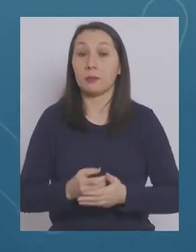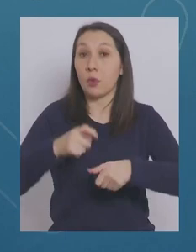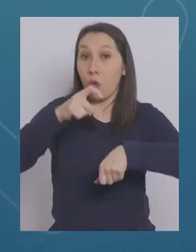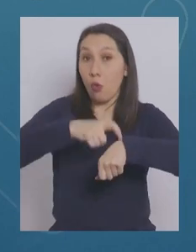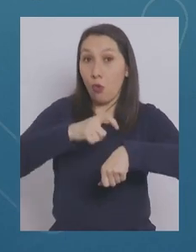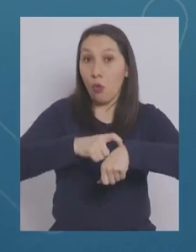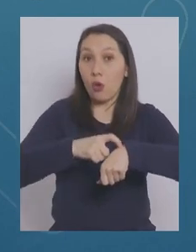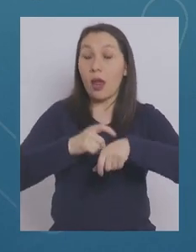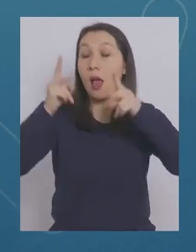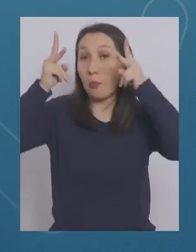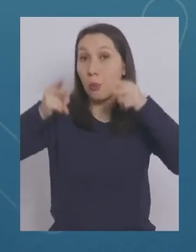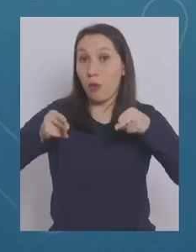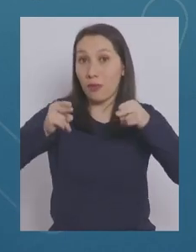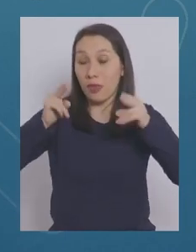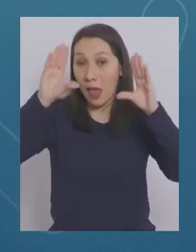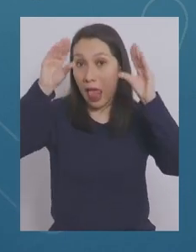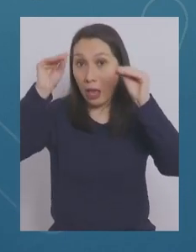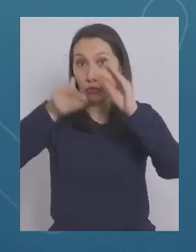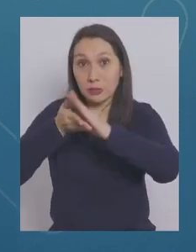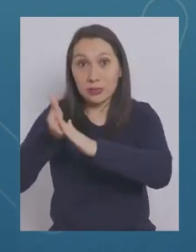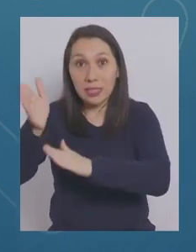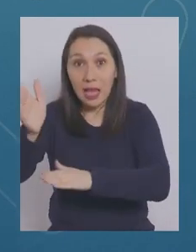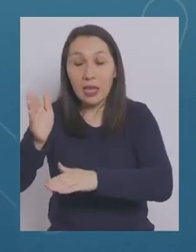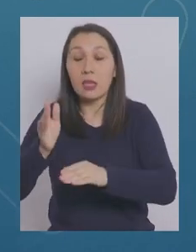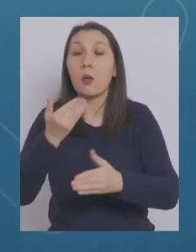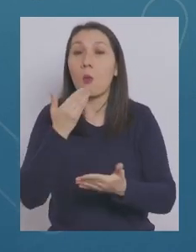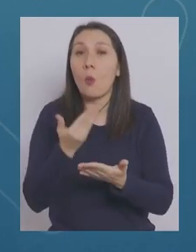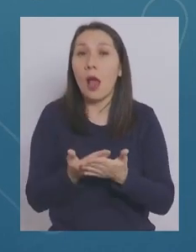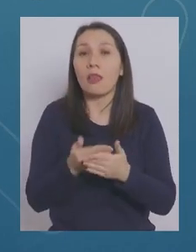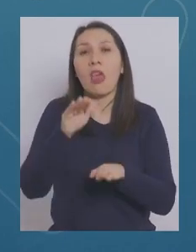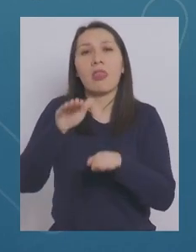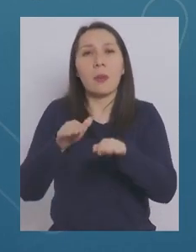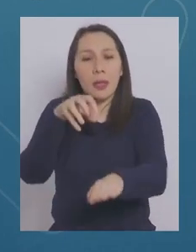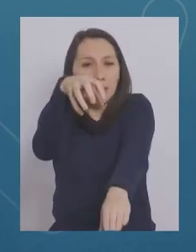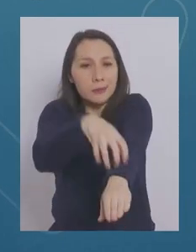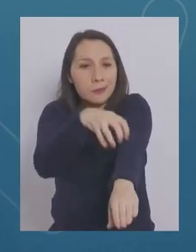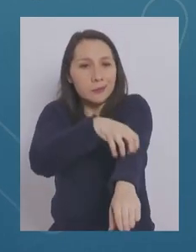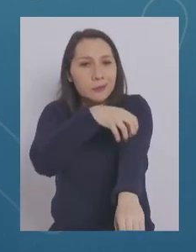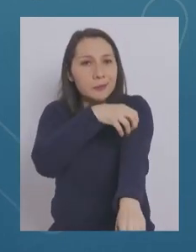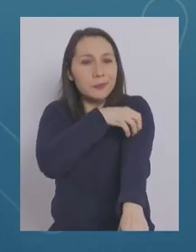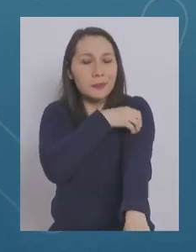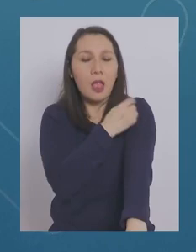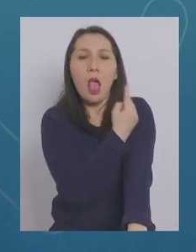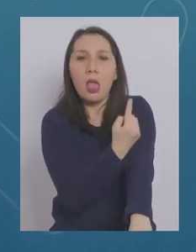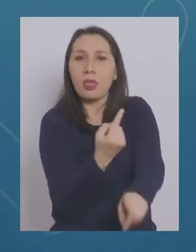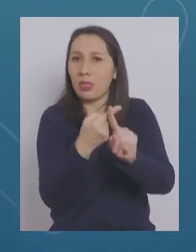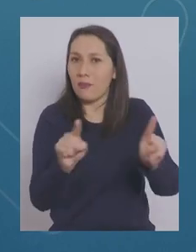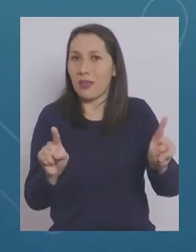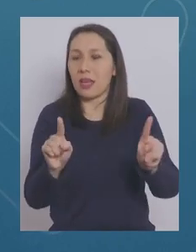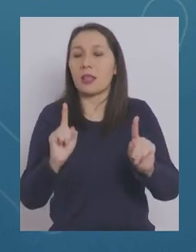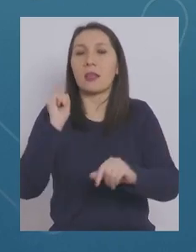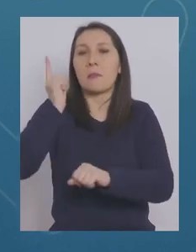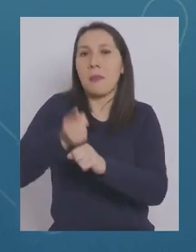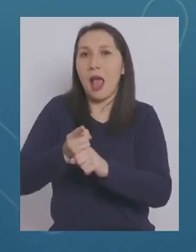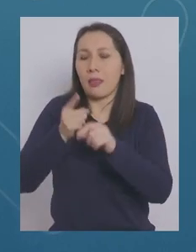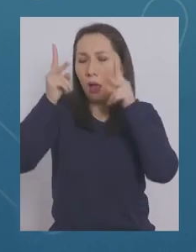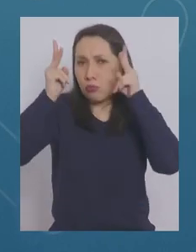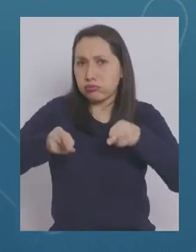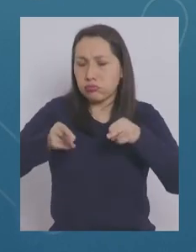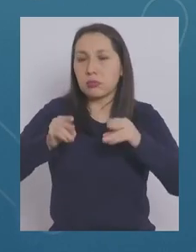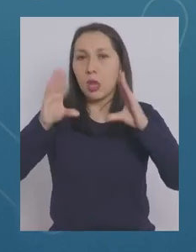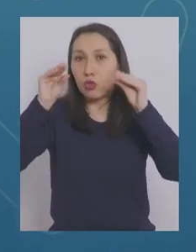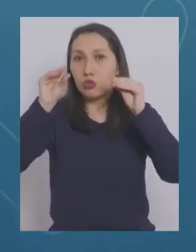horario del toque de queda se definirá según territorio regional. Se aplicará un toque de queda